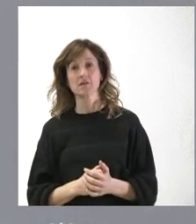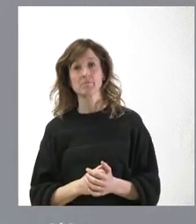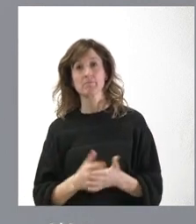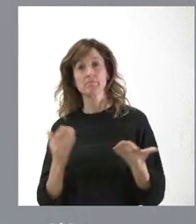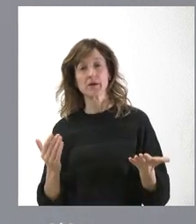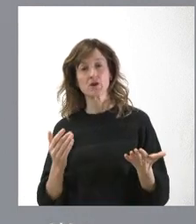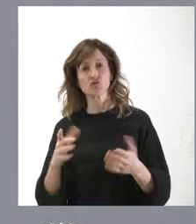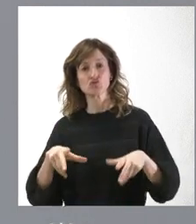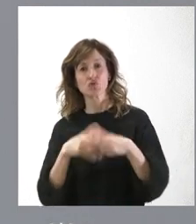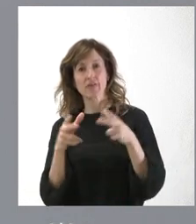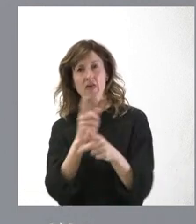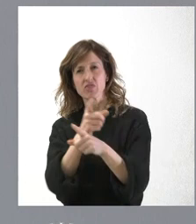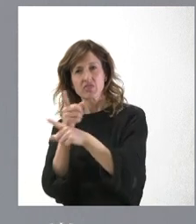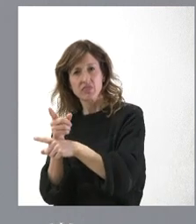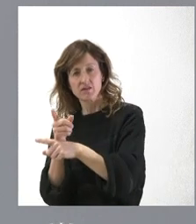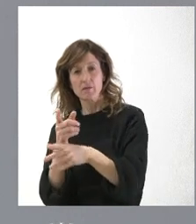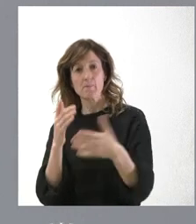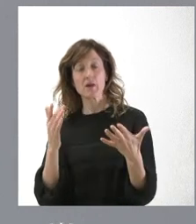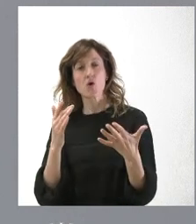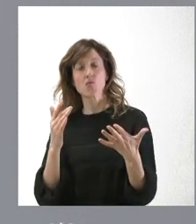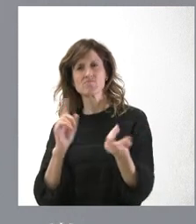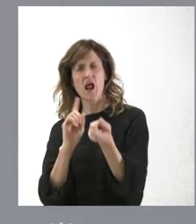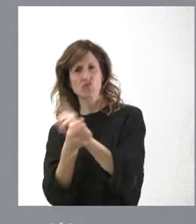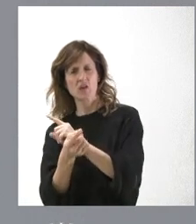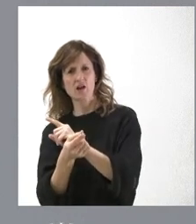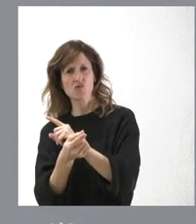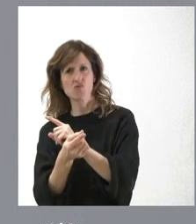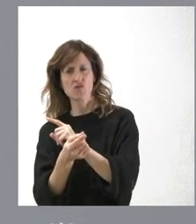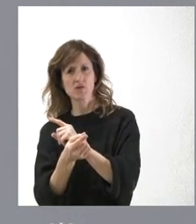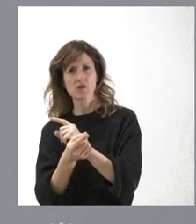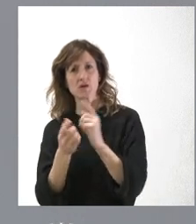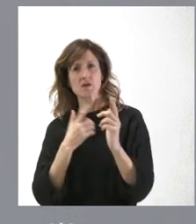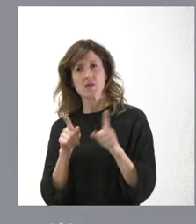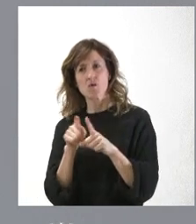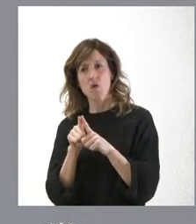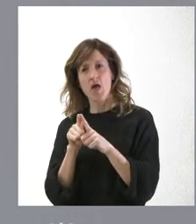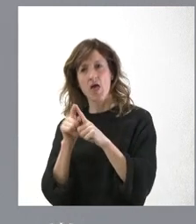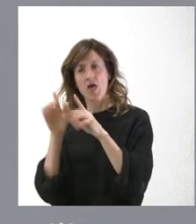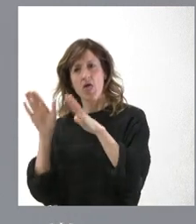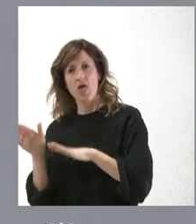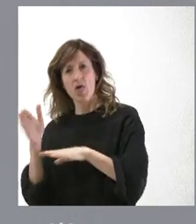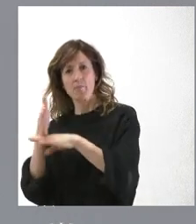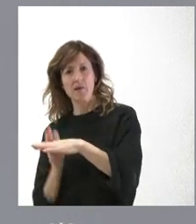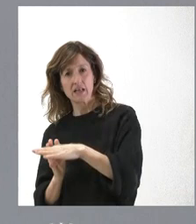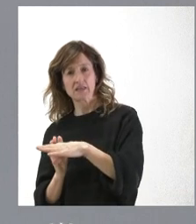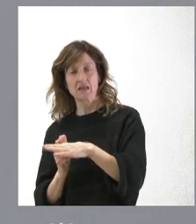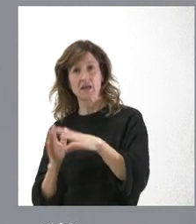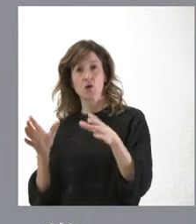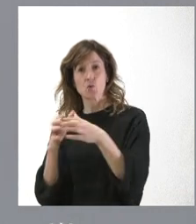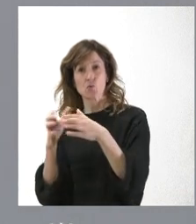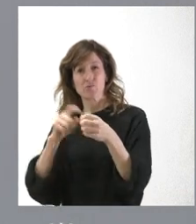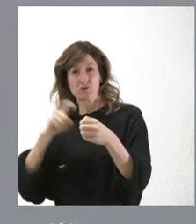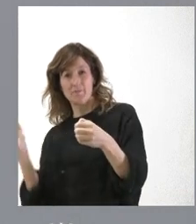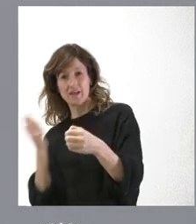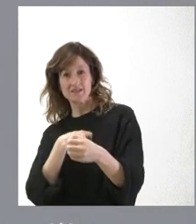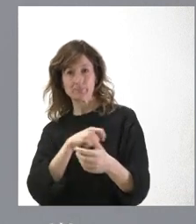de la sociedad. Pero, sin embargo, vive postrado ante una pequeña parte que son los grupos separatistas.